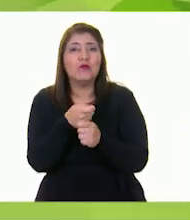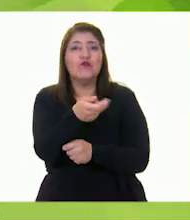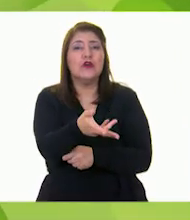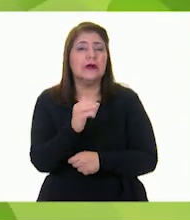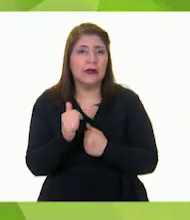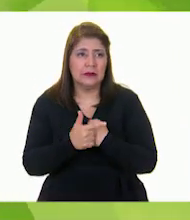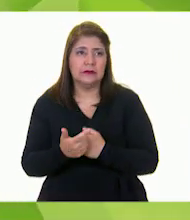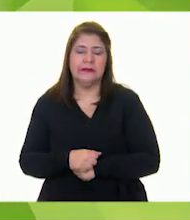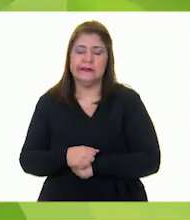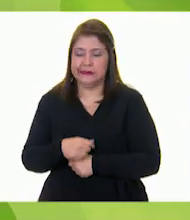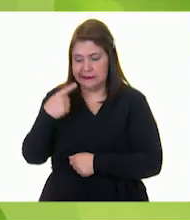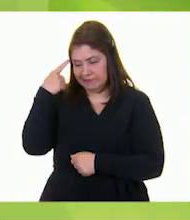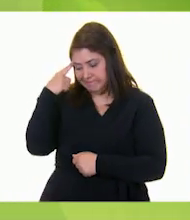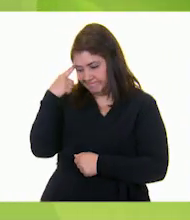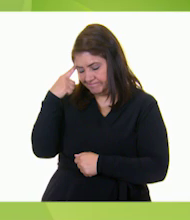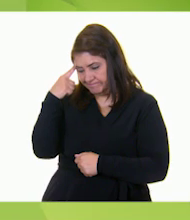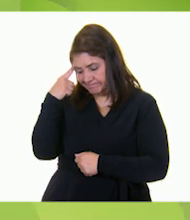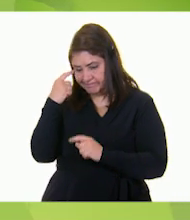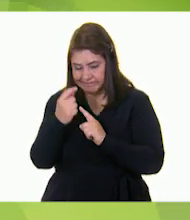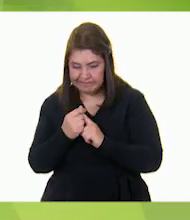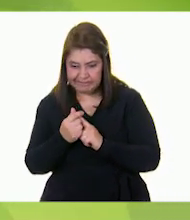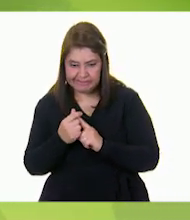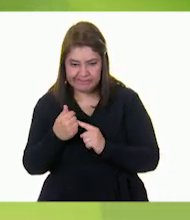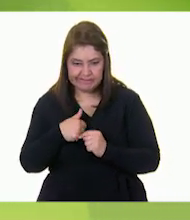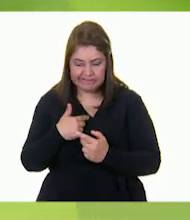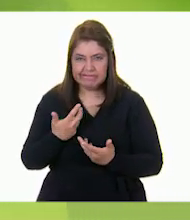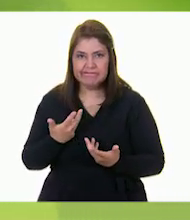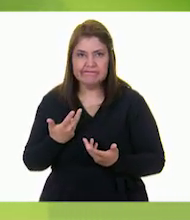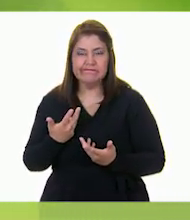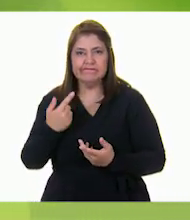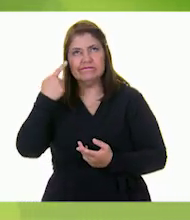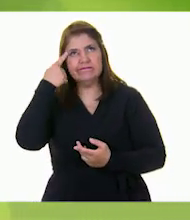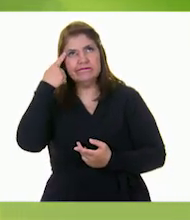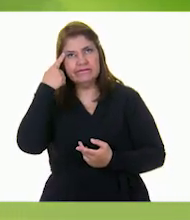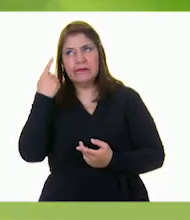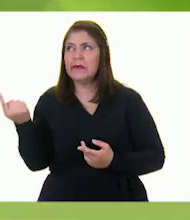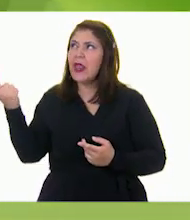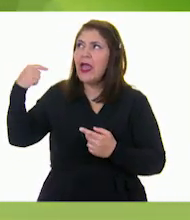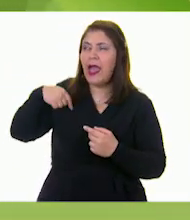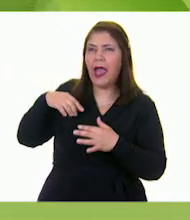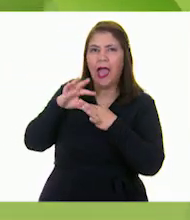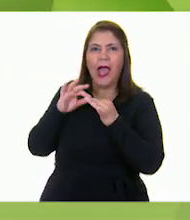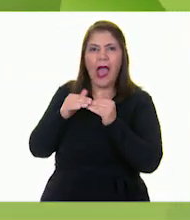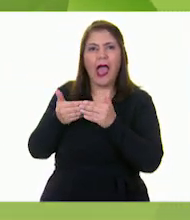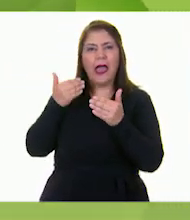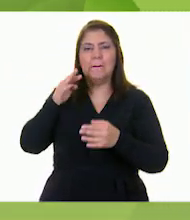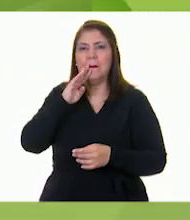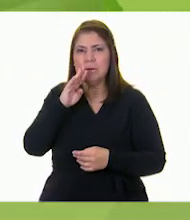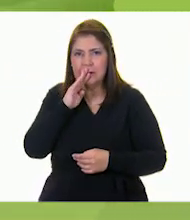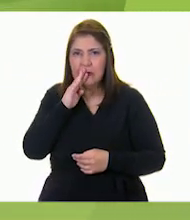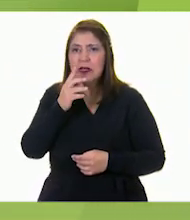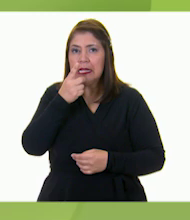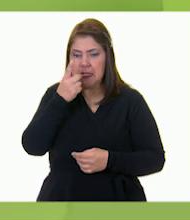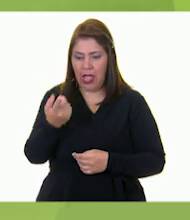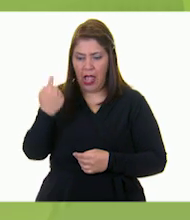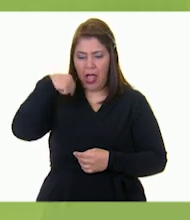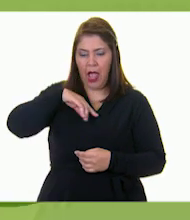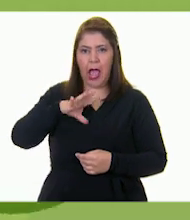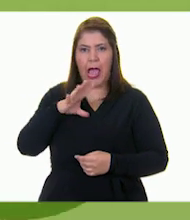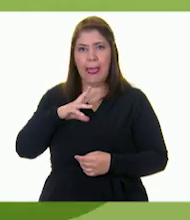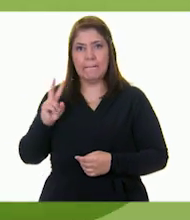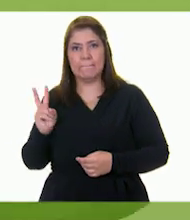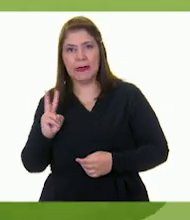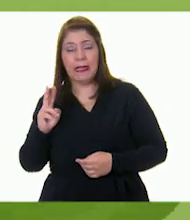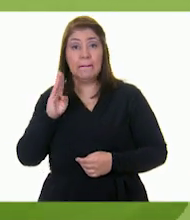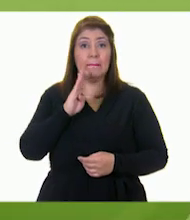Maní sabía que tenía mucho que dar, pues su mamá le había contado que tenían mucha vitamina B